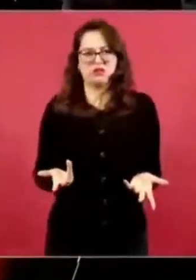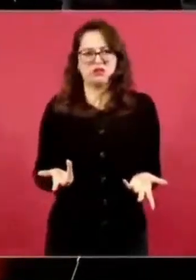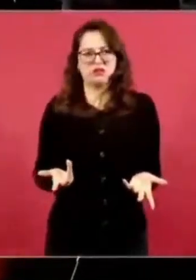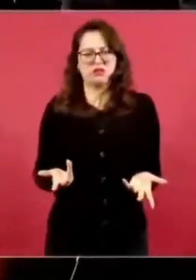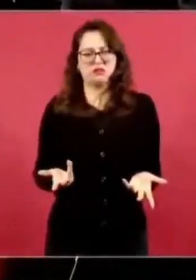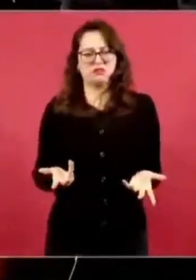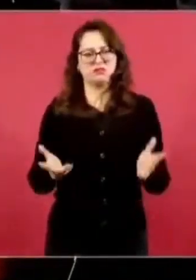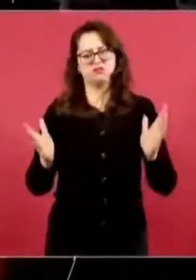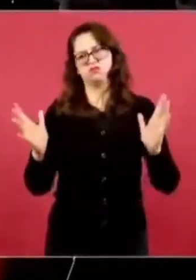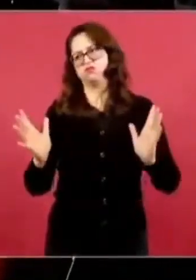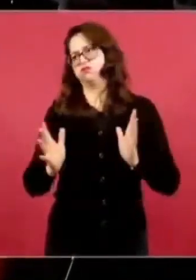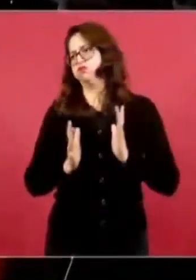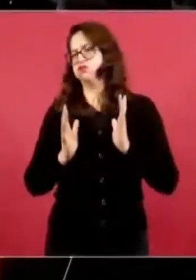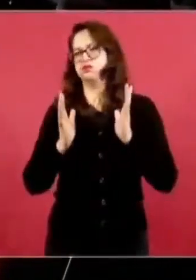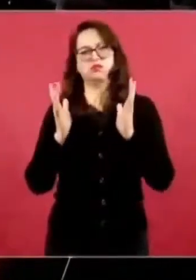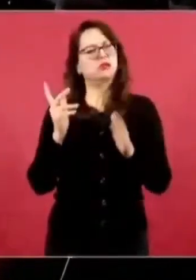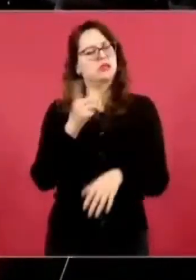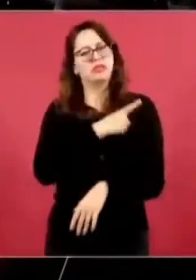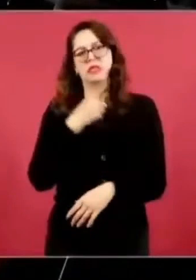ahorrar,